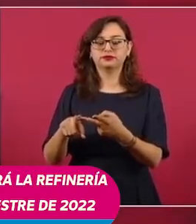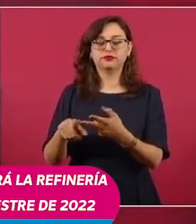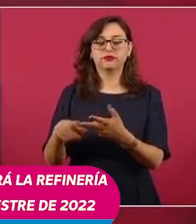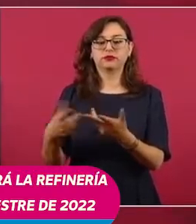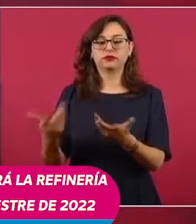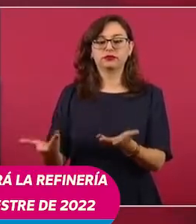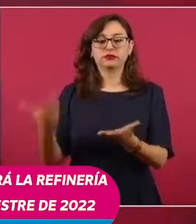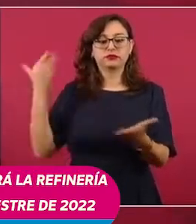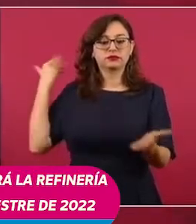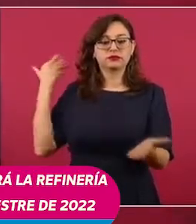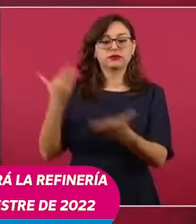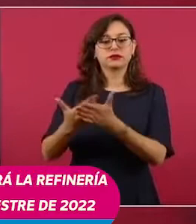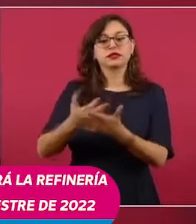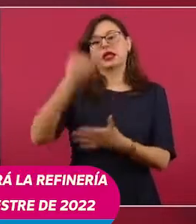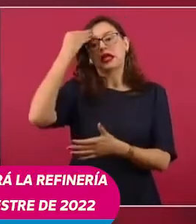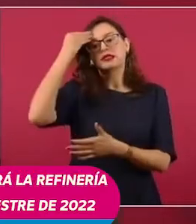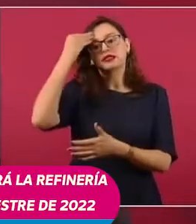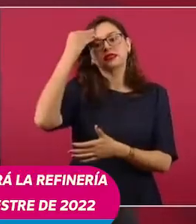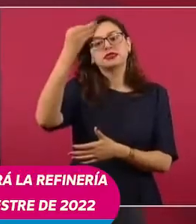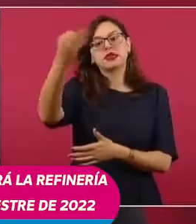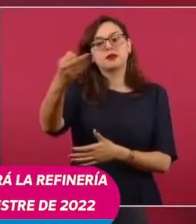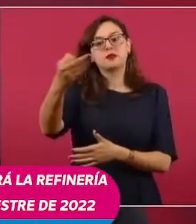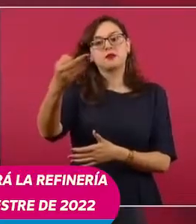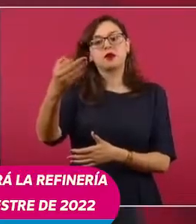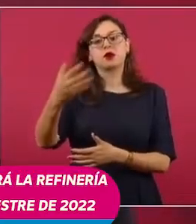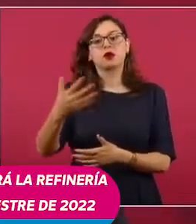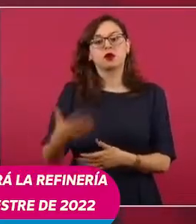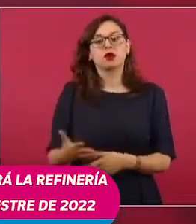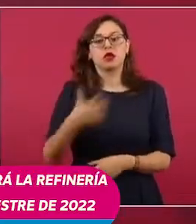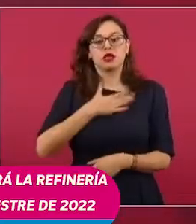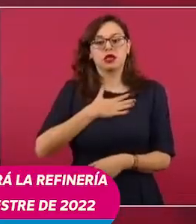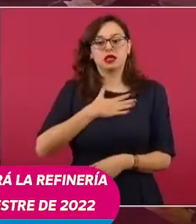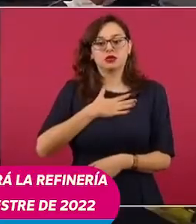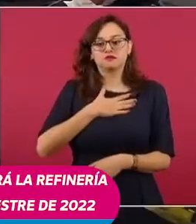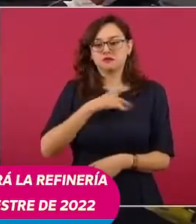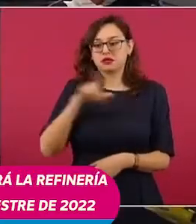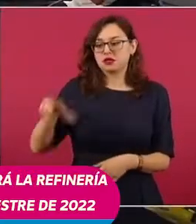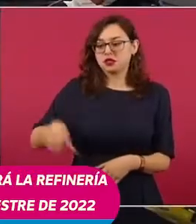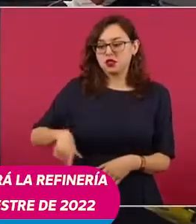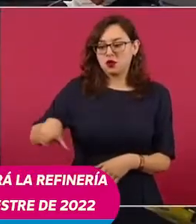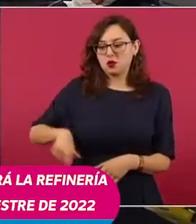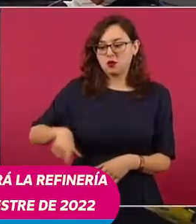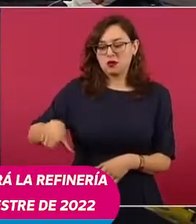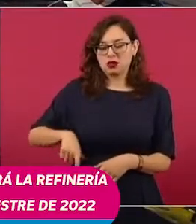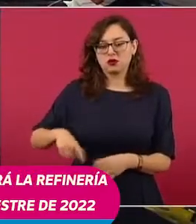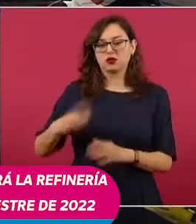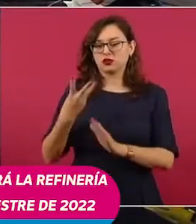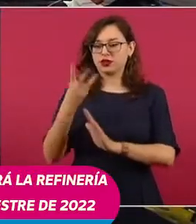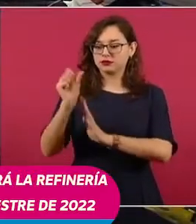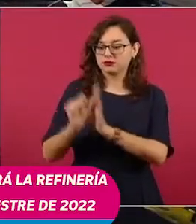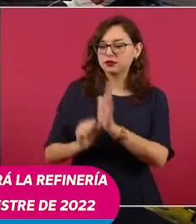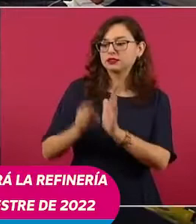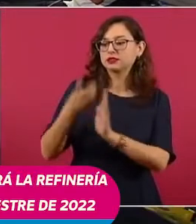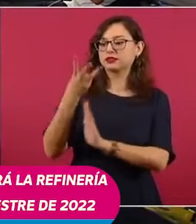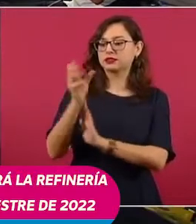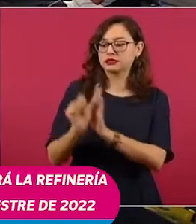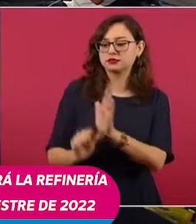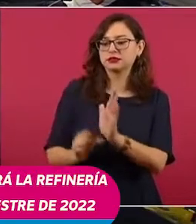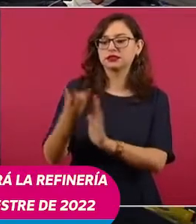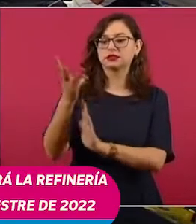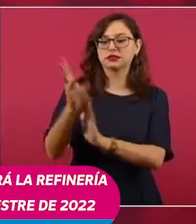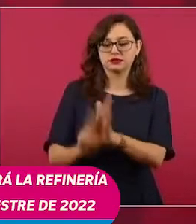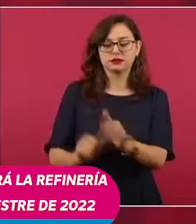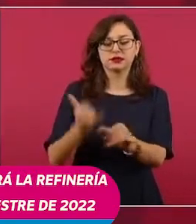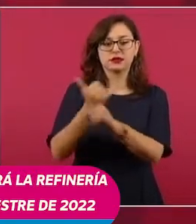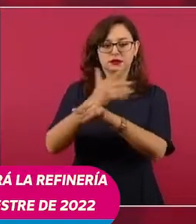acuérdense que desde que estamos en el gobierno informamos cada tres meses, entonces